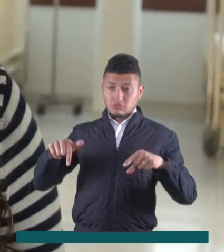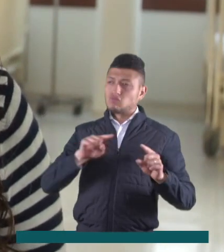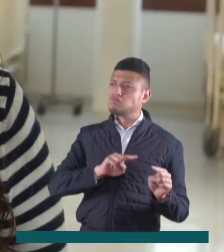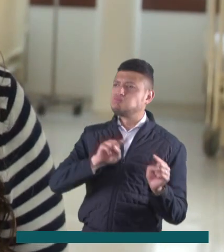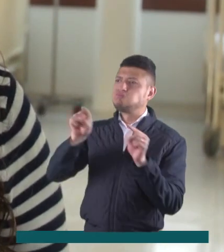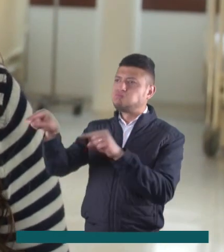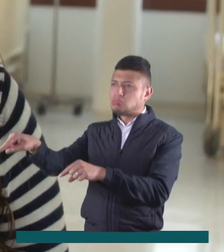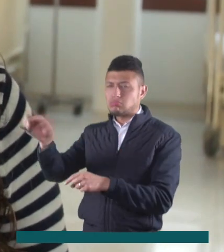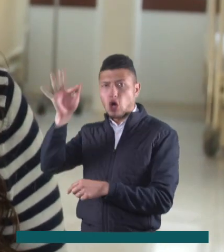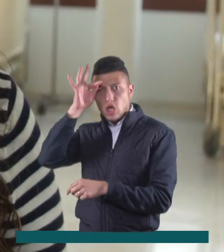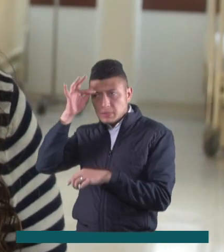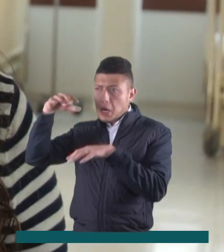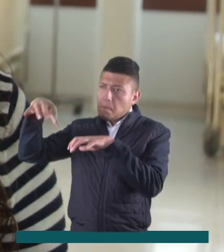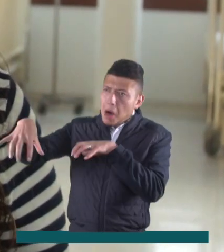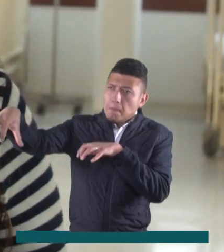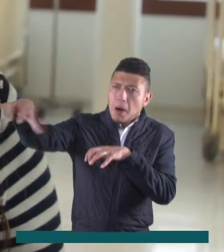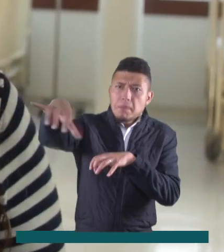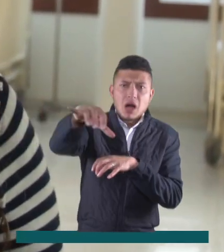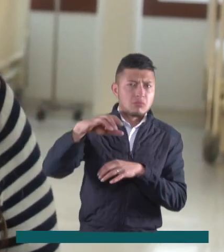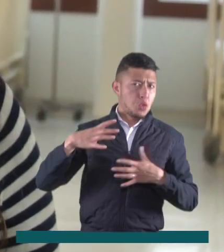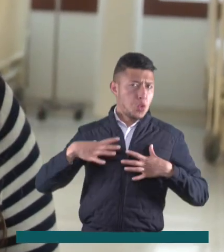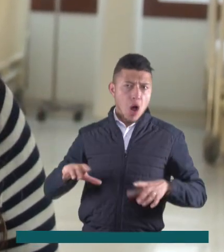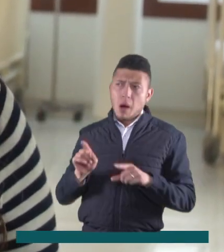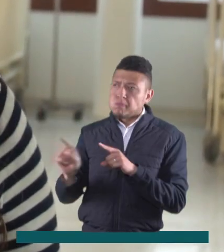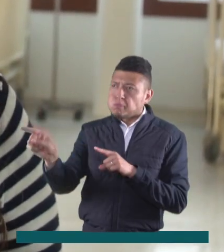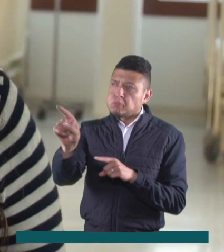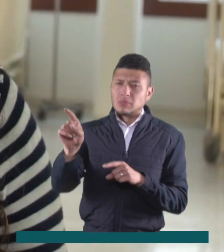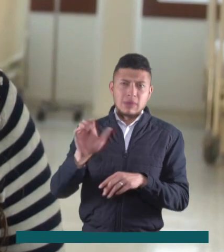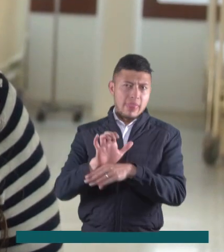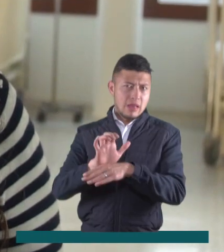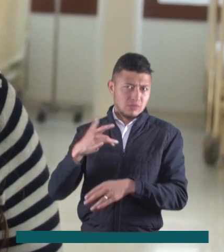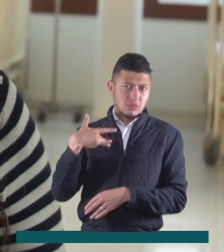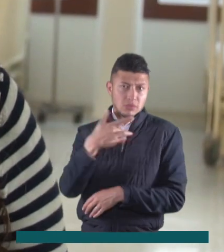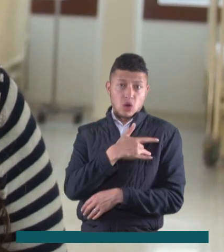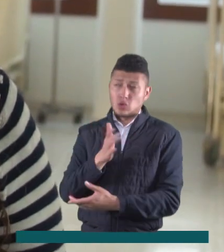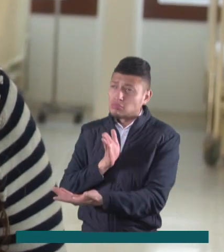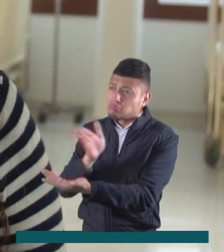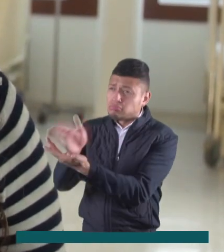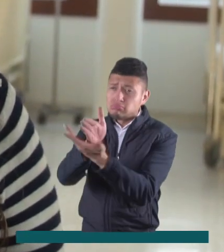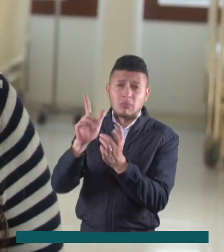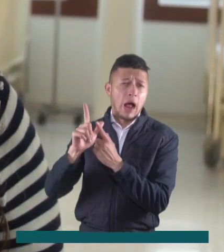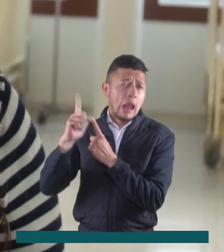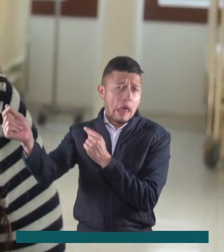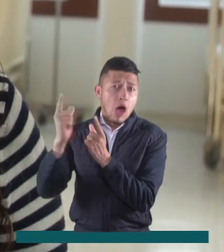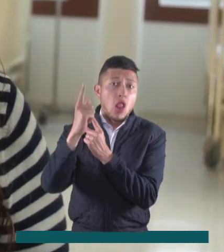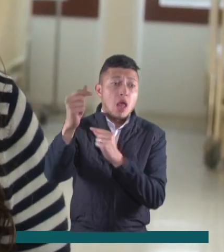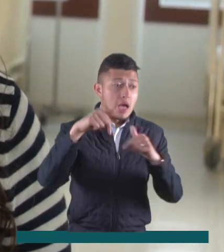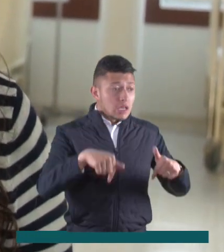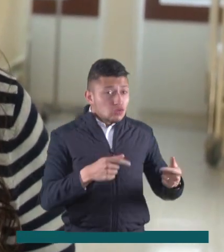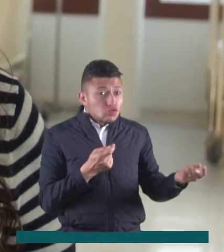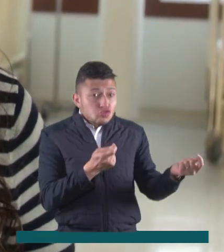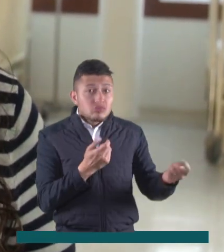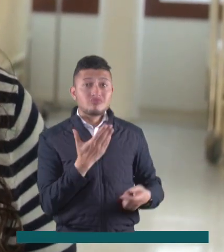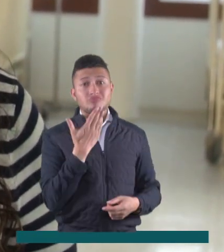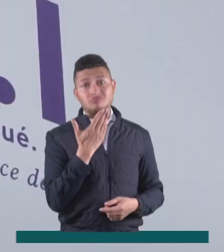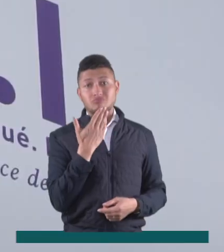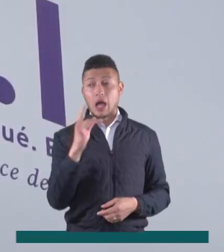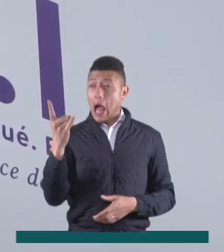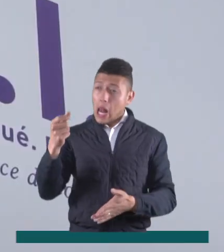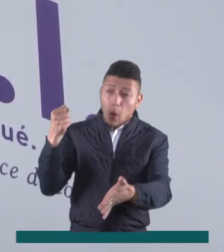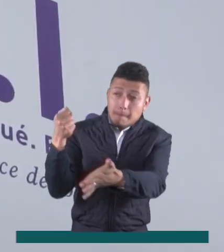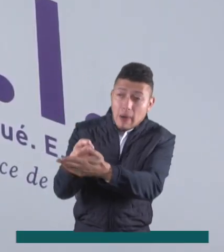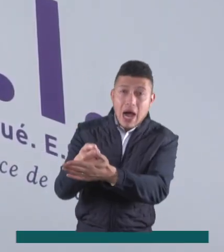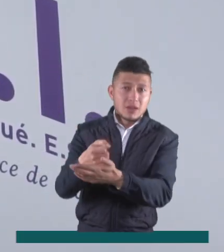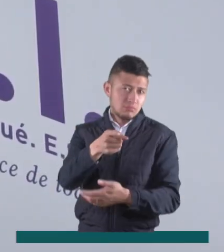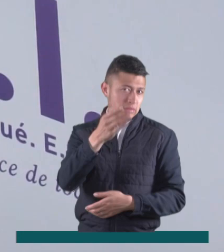acá para llegar al San Francisco, para llegar al Federico, Llerato, a cualquier entidad de salud, bastante lejos. Mientras que aquí cerca ya